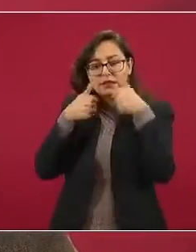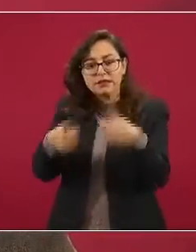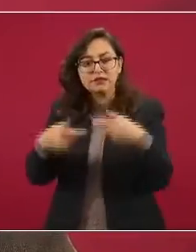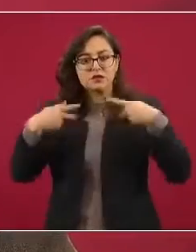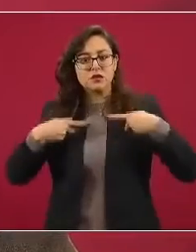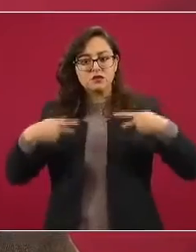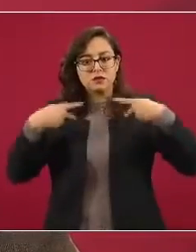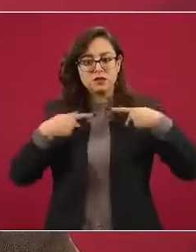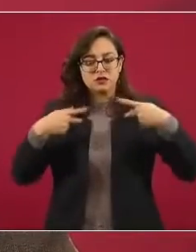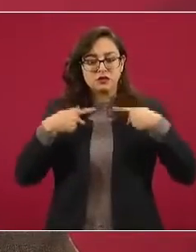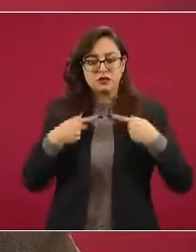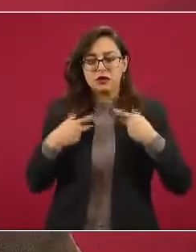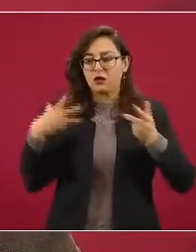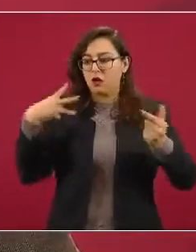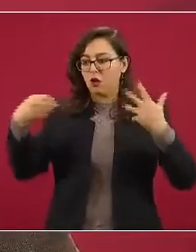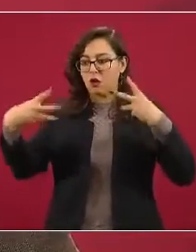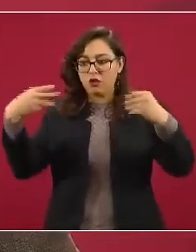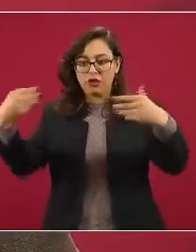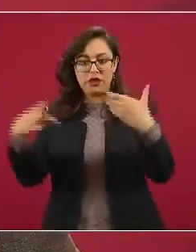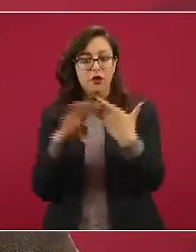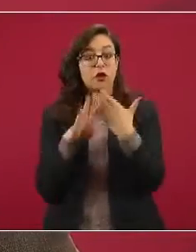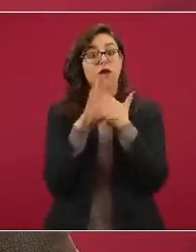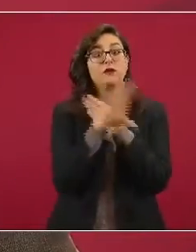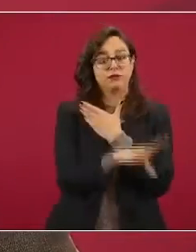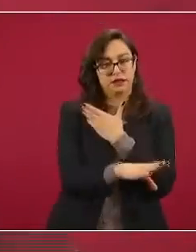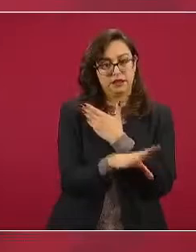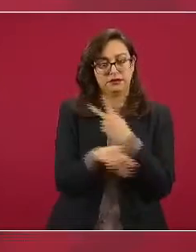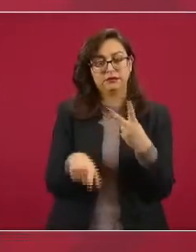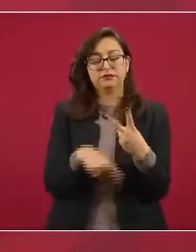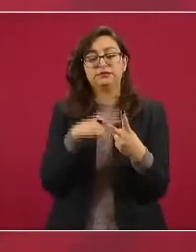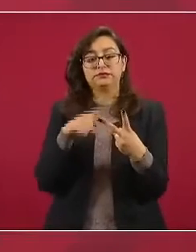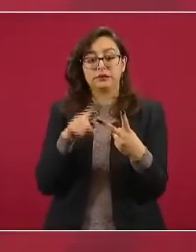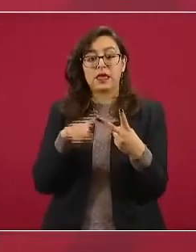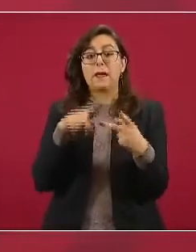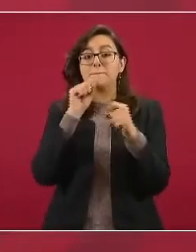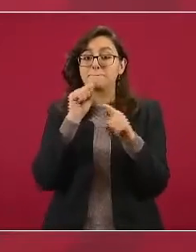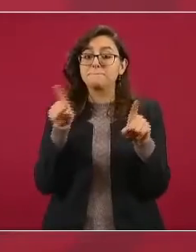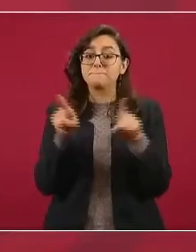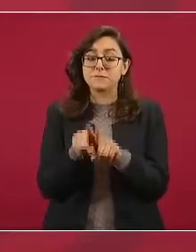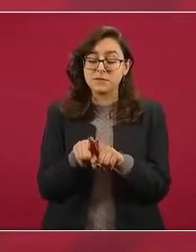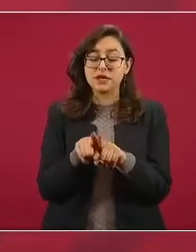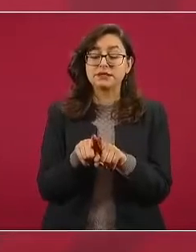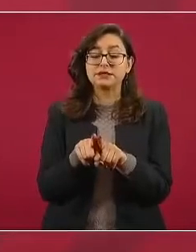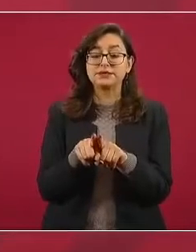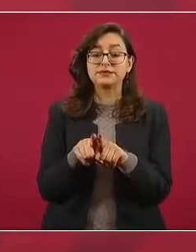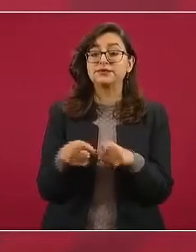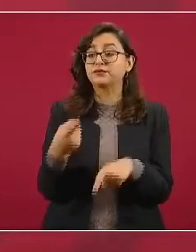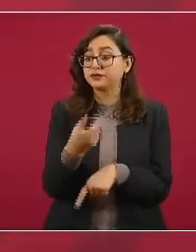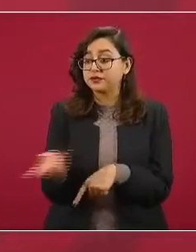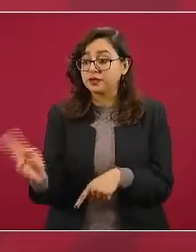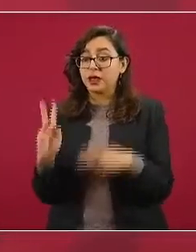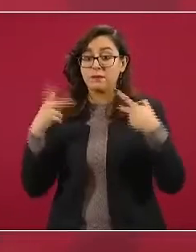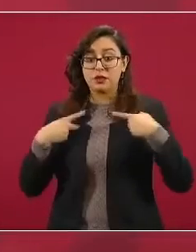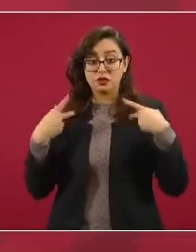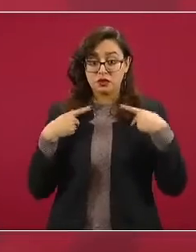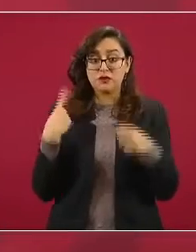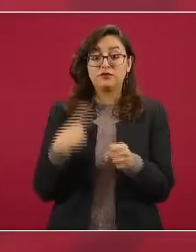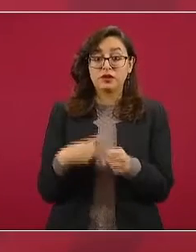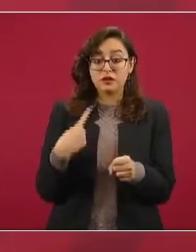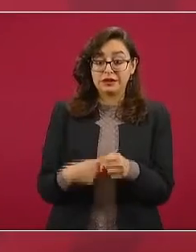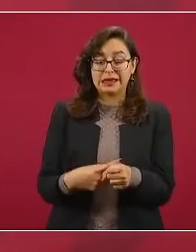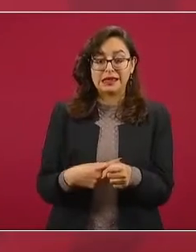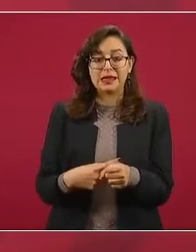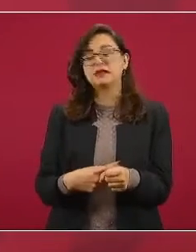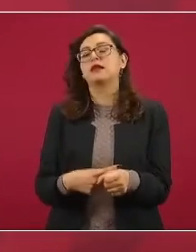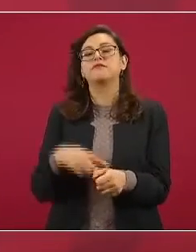las comunidades y, muy importantemente, lograr que los pacientes lleguen en